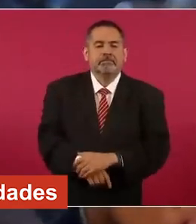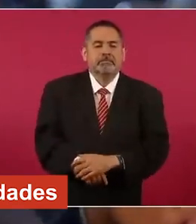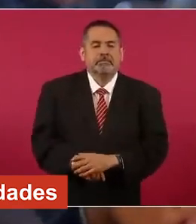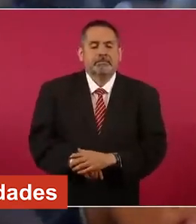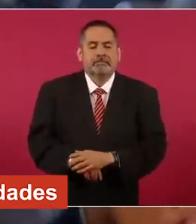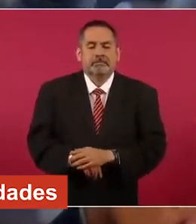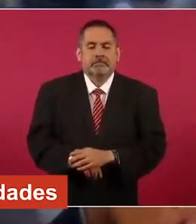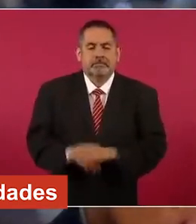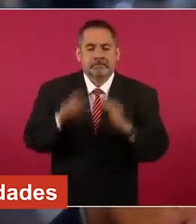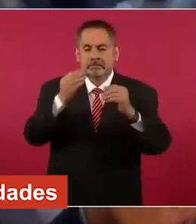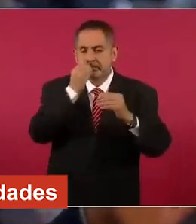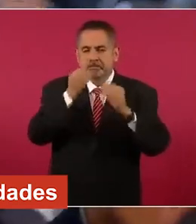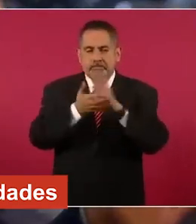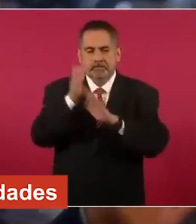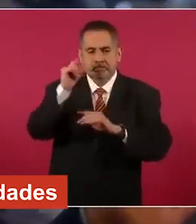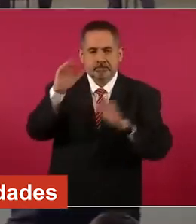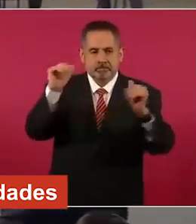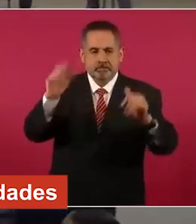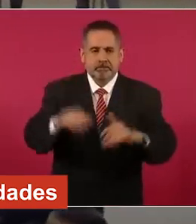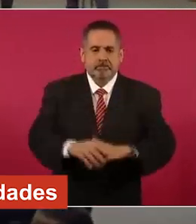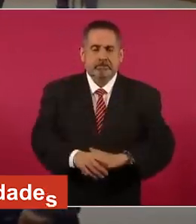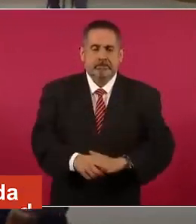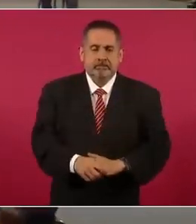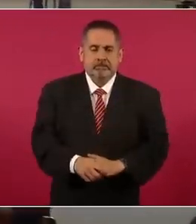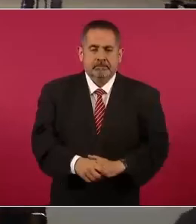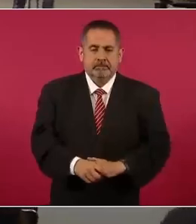hay que desayunar. Adiós, adiós.